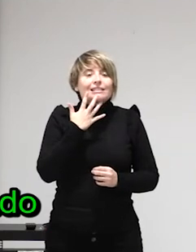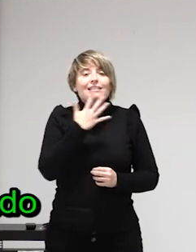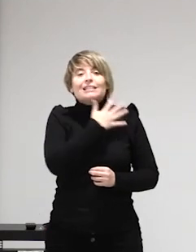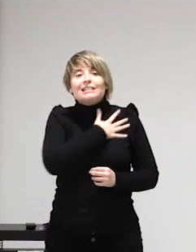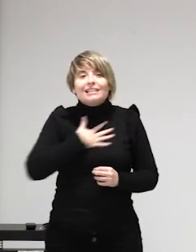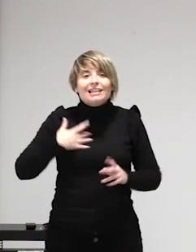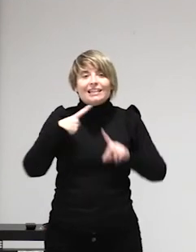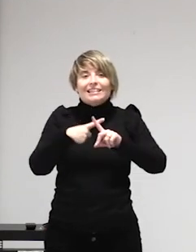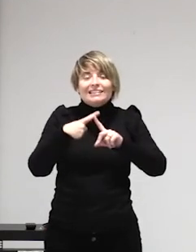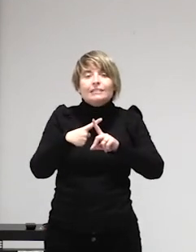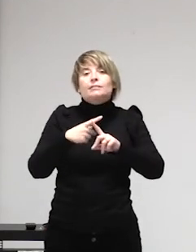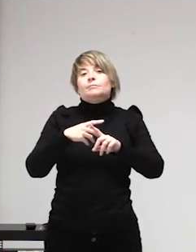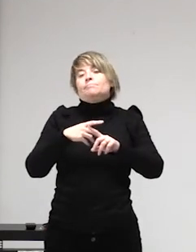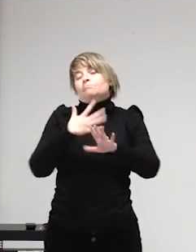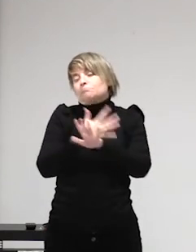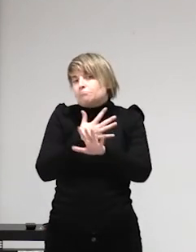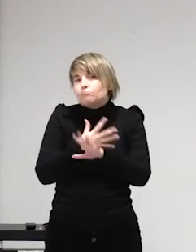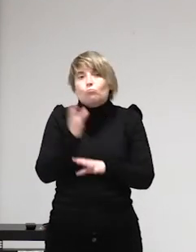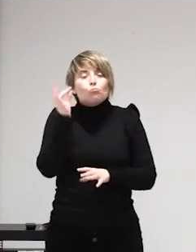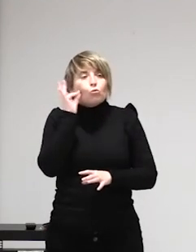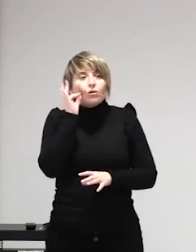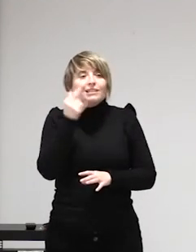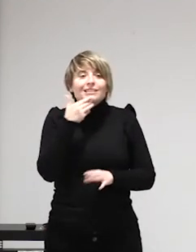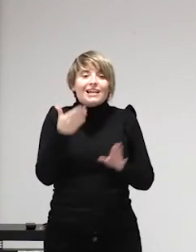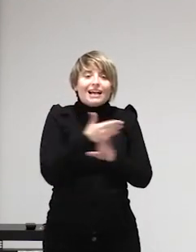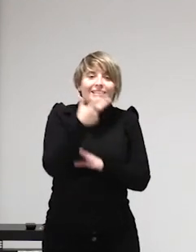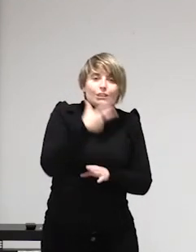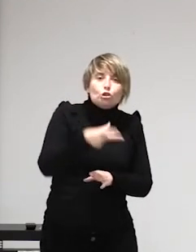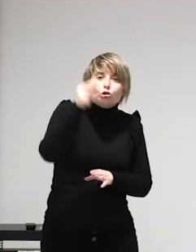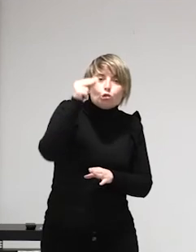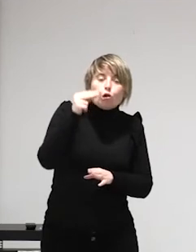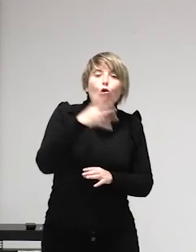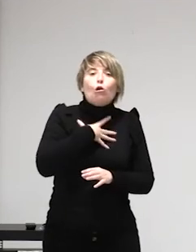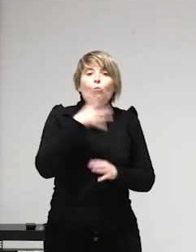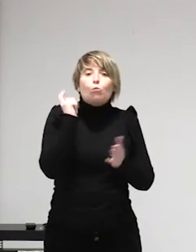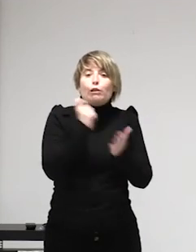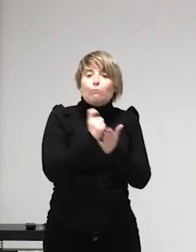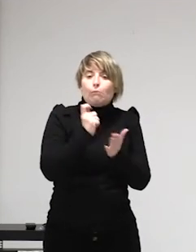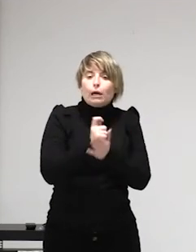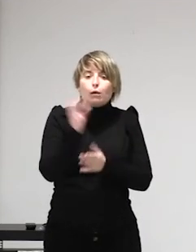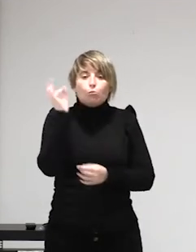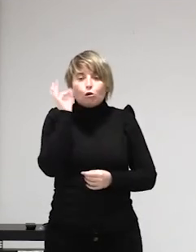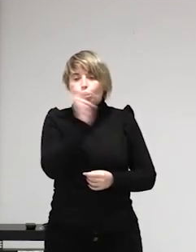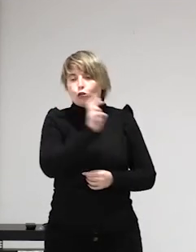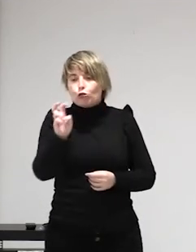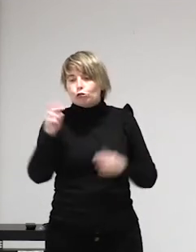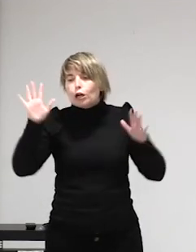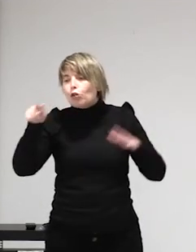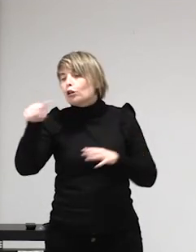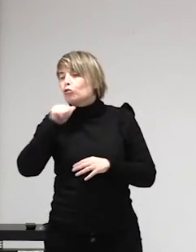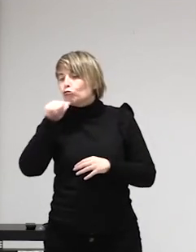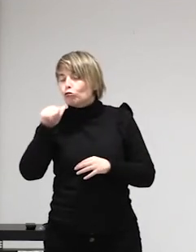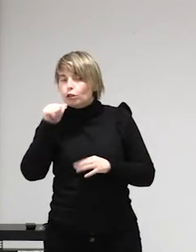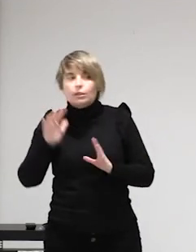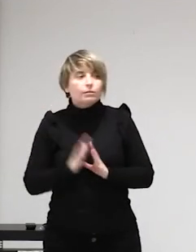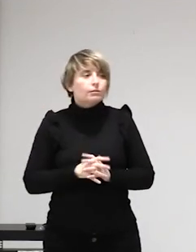necesidades familias monomarentales pues eso mujeres divorciadas a que su ex marido no les está